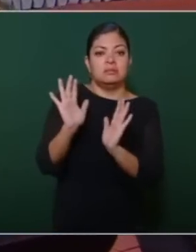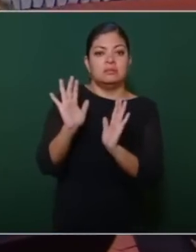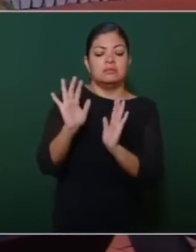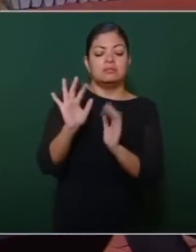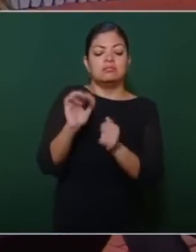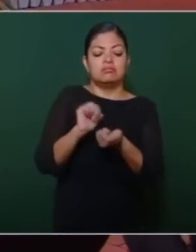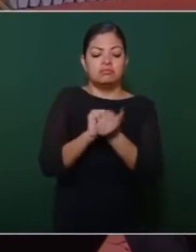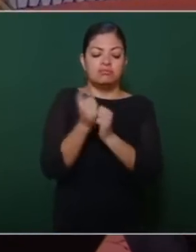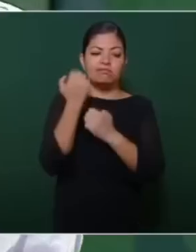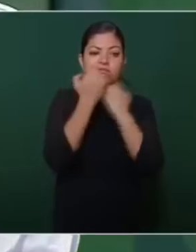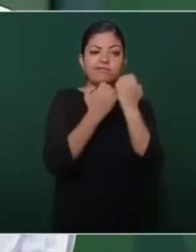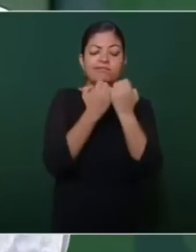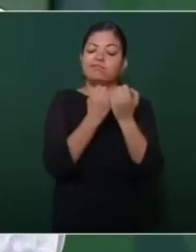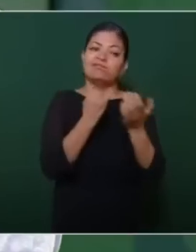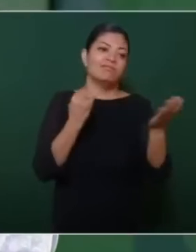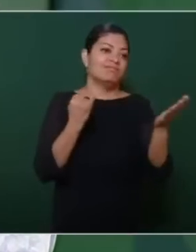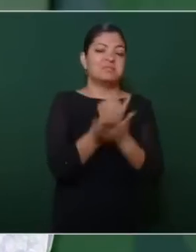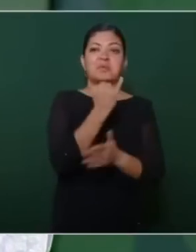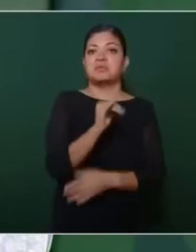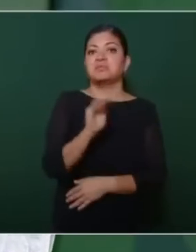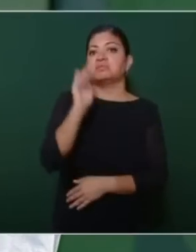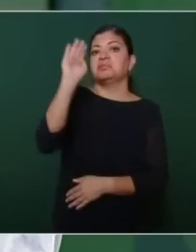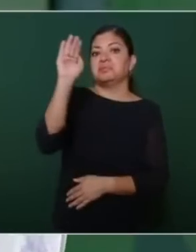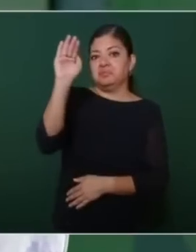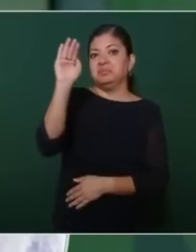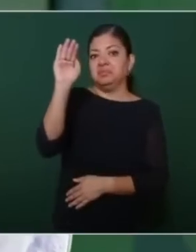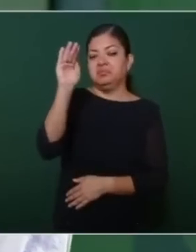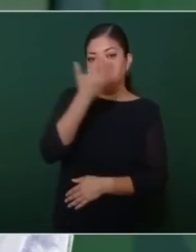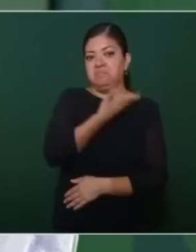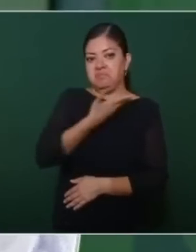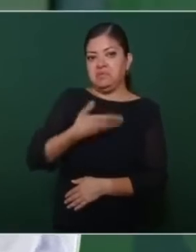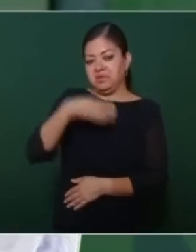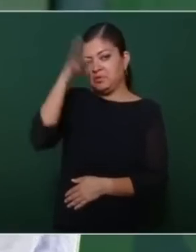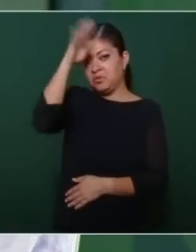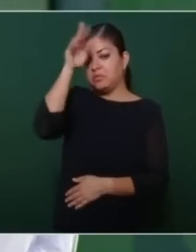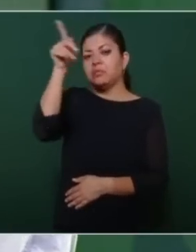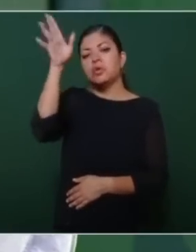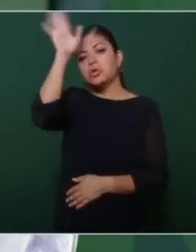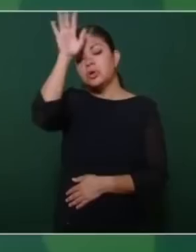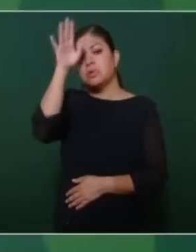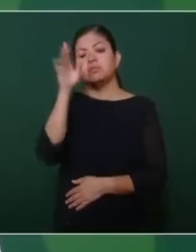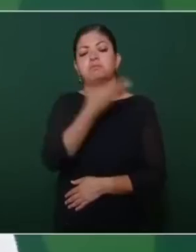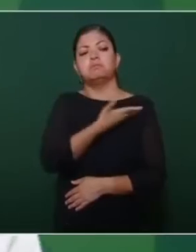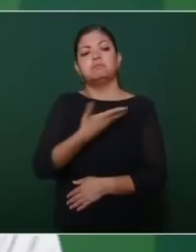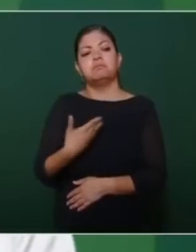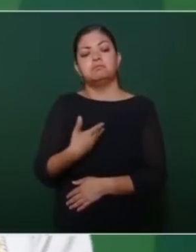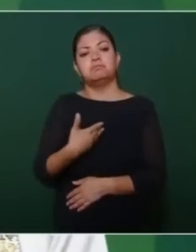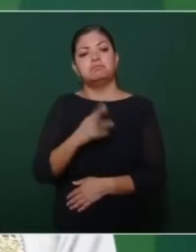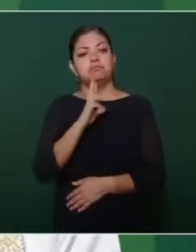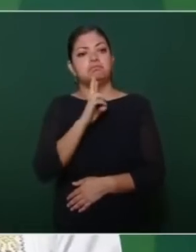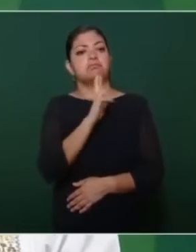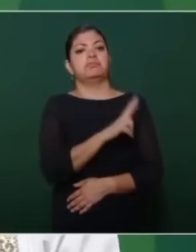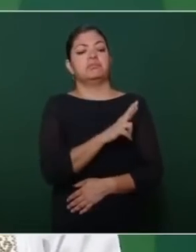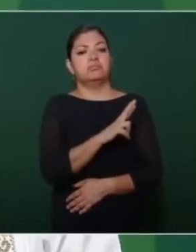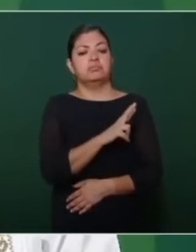tuvieron que decirle y la respuesta del presidente Trump fue de que